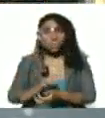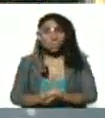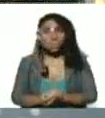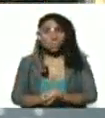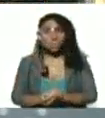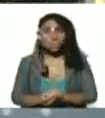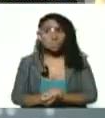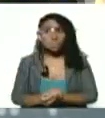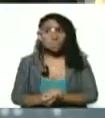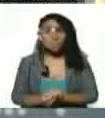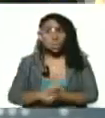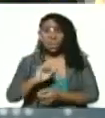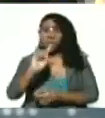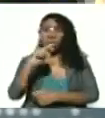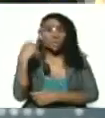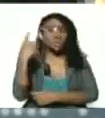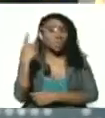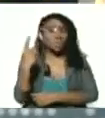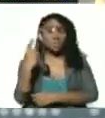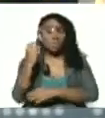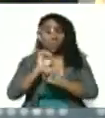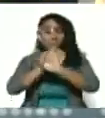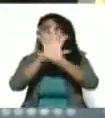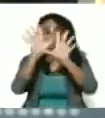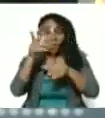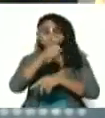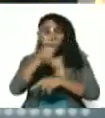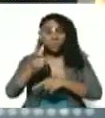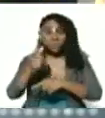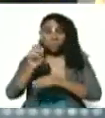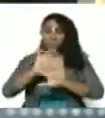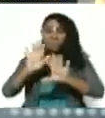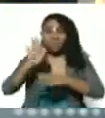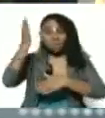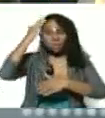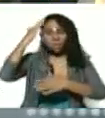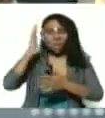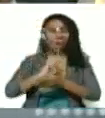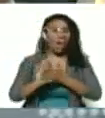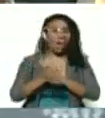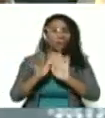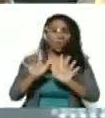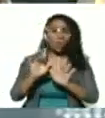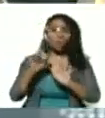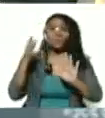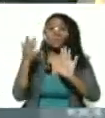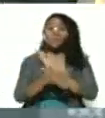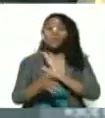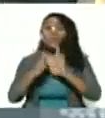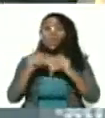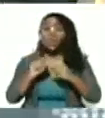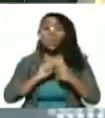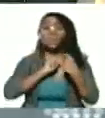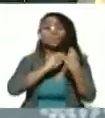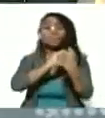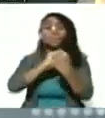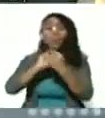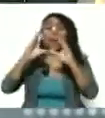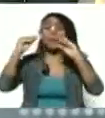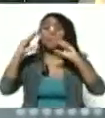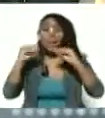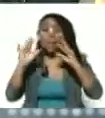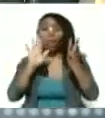Y no solo hay que convencer al que está convencido. Hay que sobre todo dialogar, hablar,